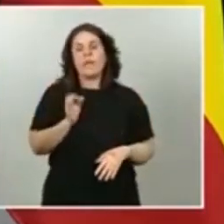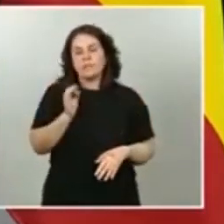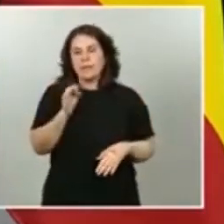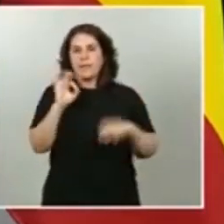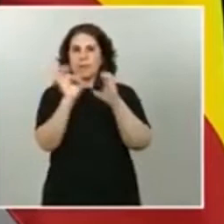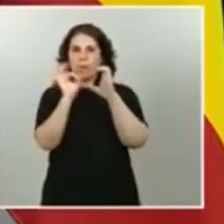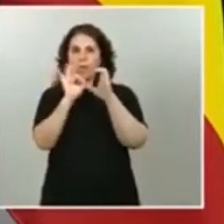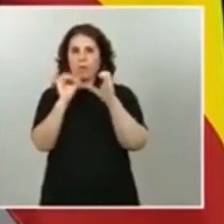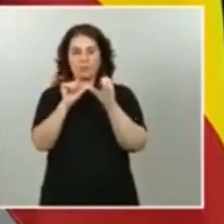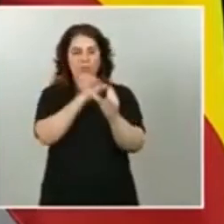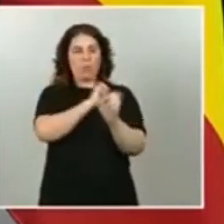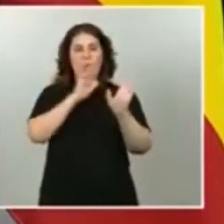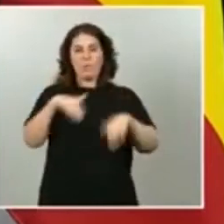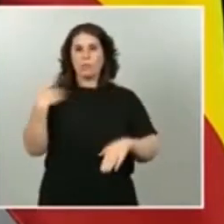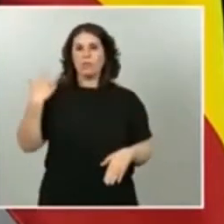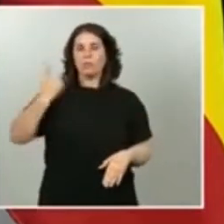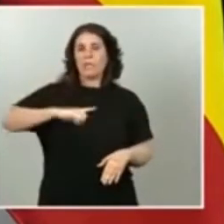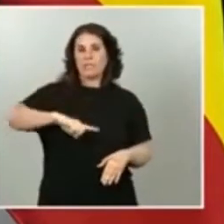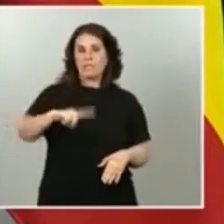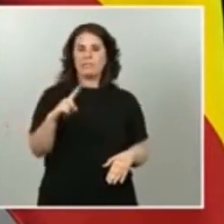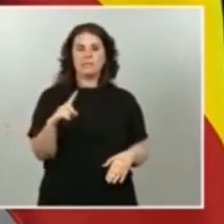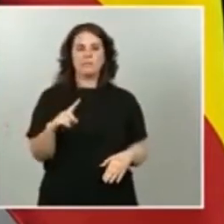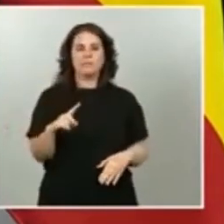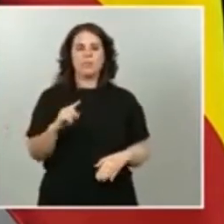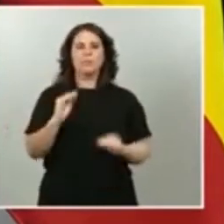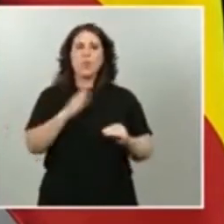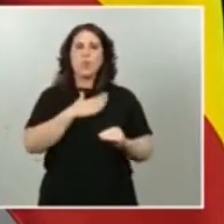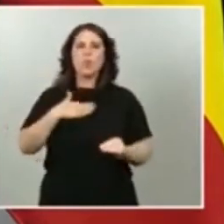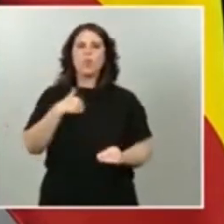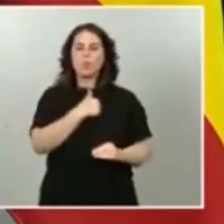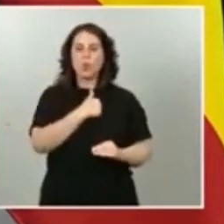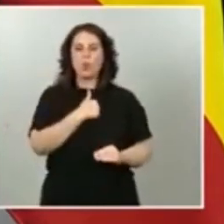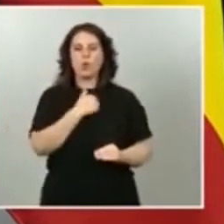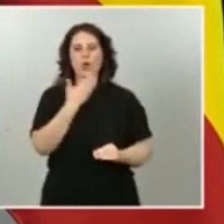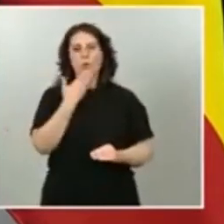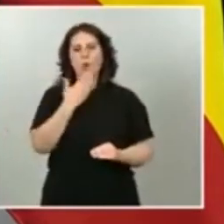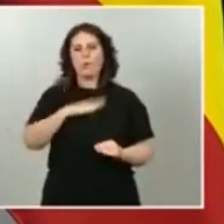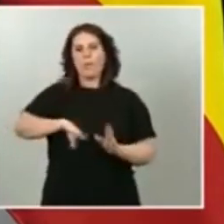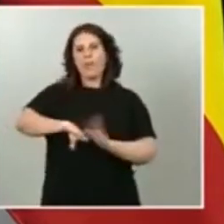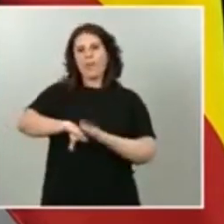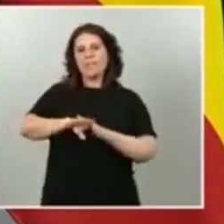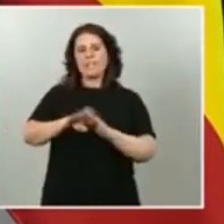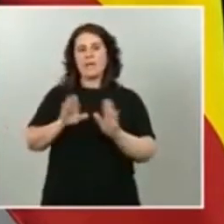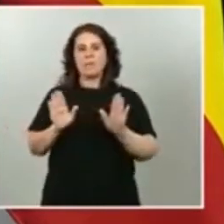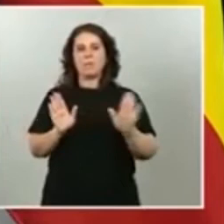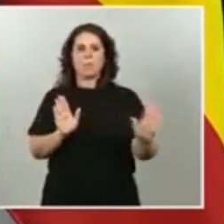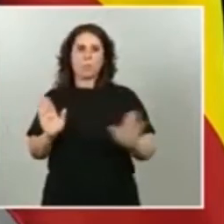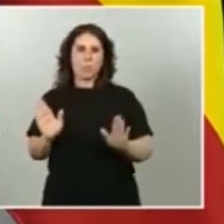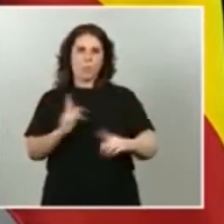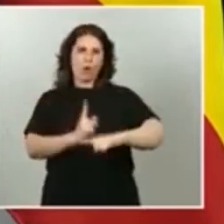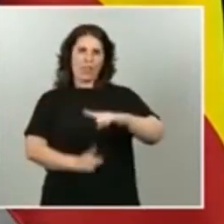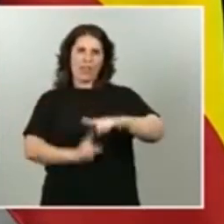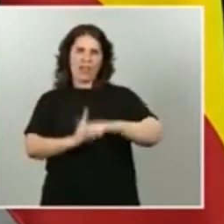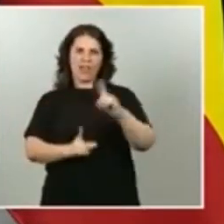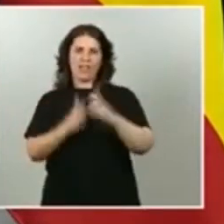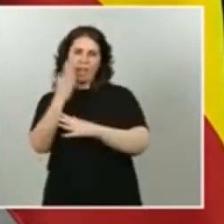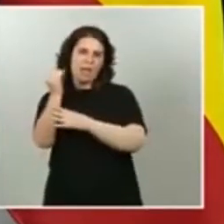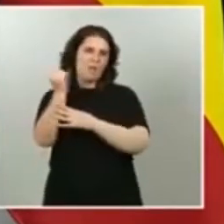últimos meses ha asumido un rol de derecha moderada que ha podido apoyarnos en una situación de emergencia sanitaria.